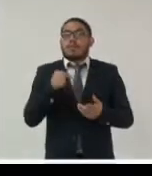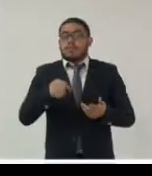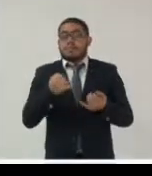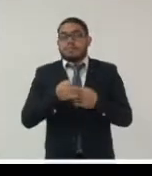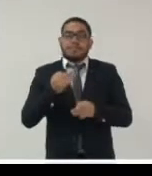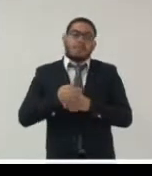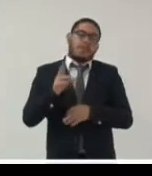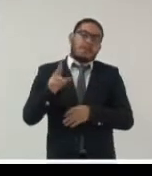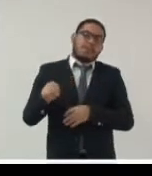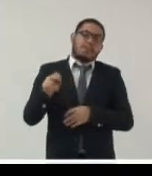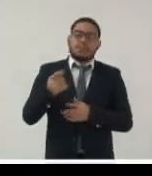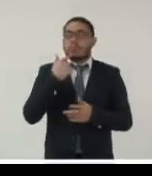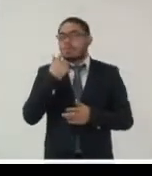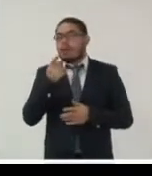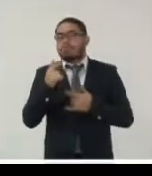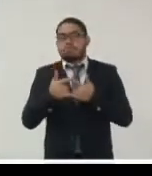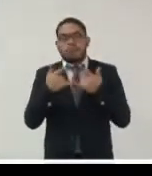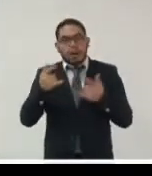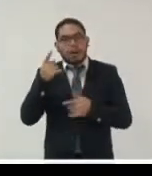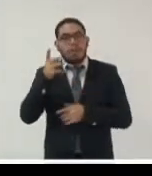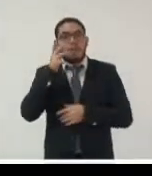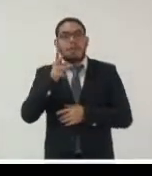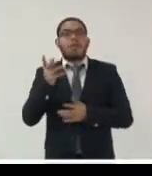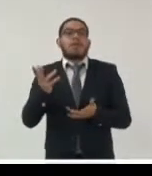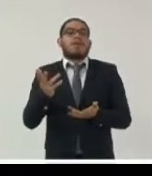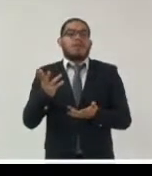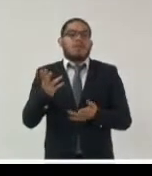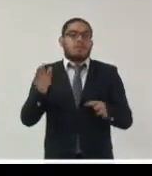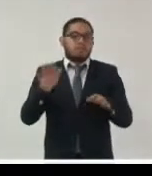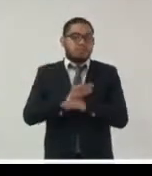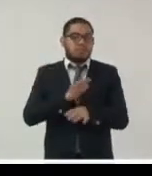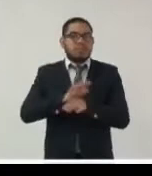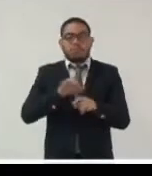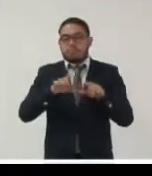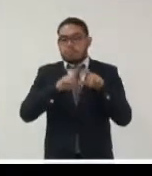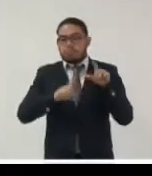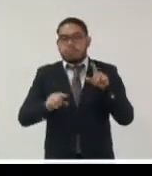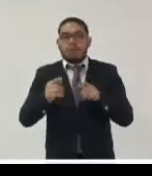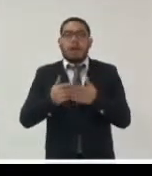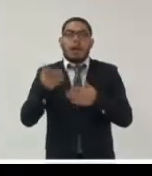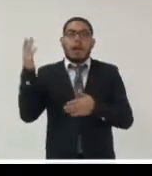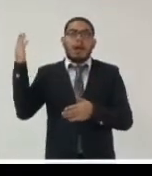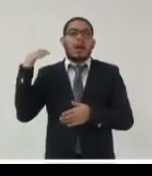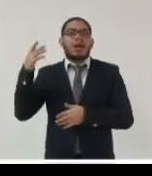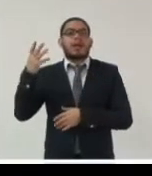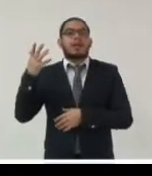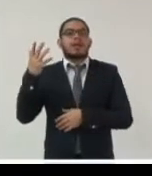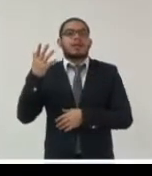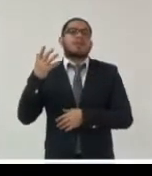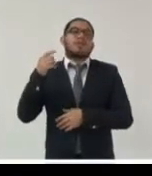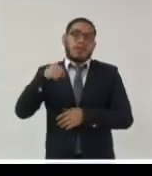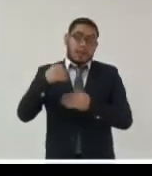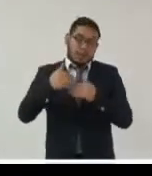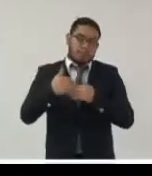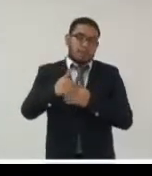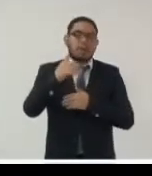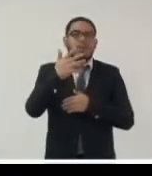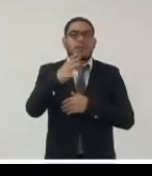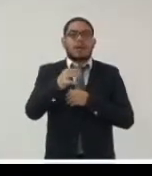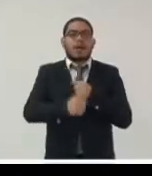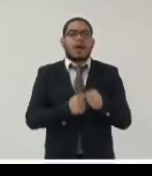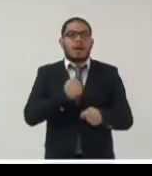podré cambiar la historia de un país de una nación daqui a 10 años daqui a 20 años